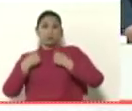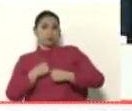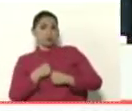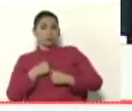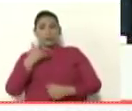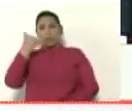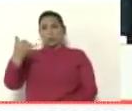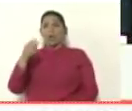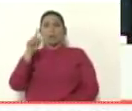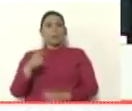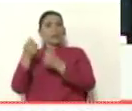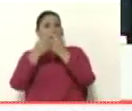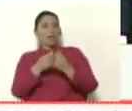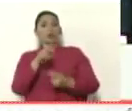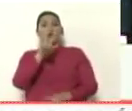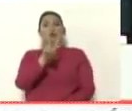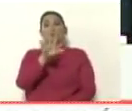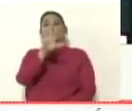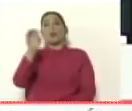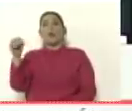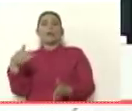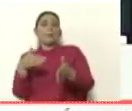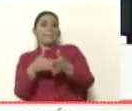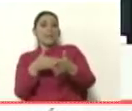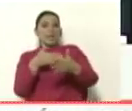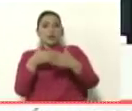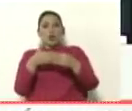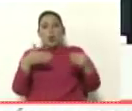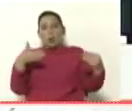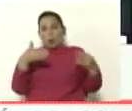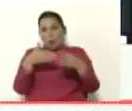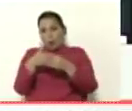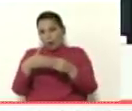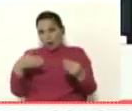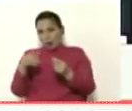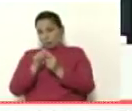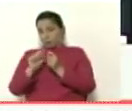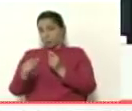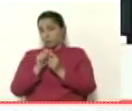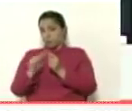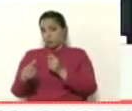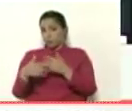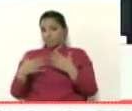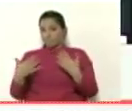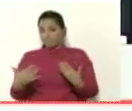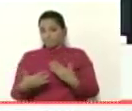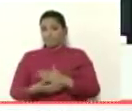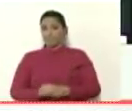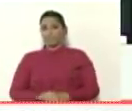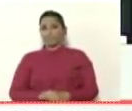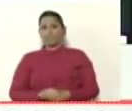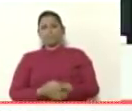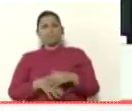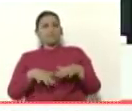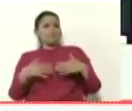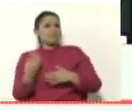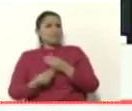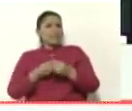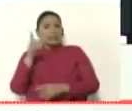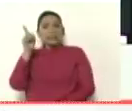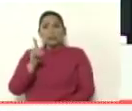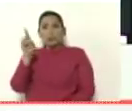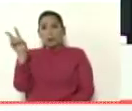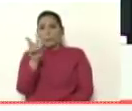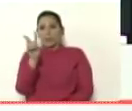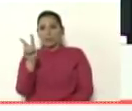y una platica 250 mil dólares en efectivo qué hace un diputado venezolano